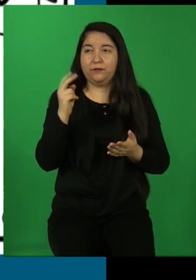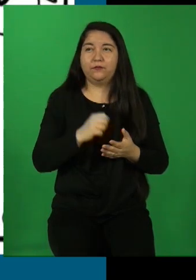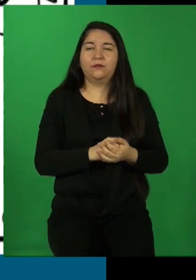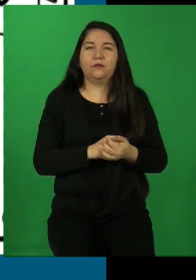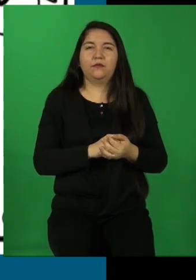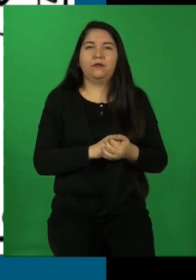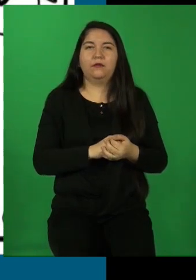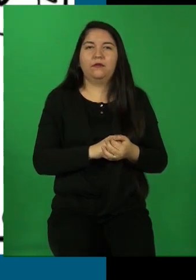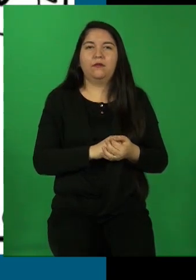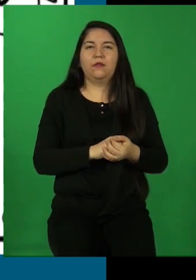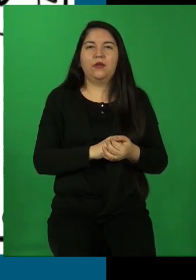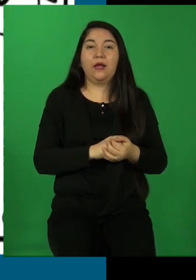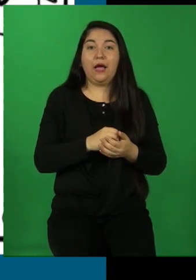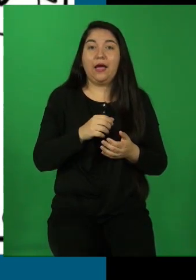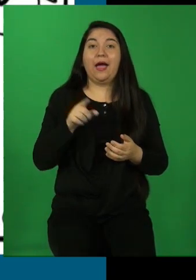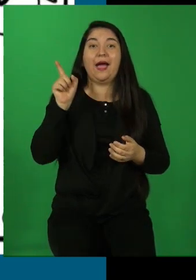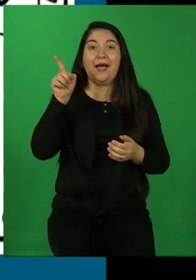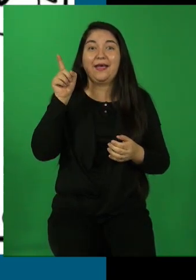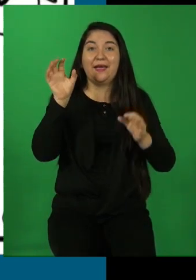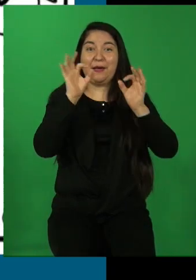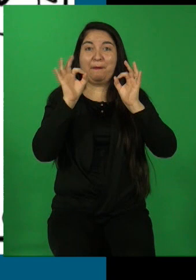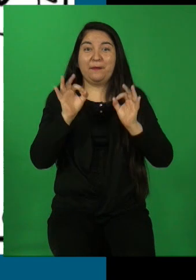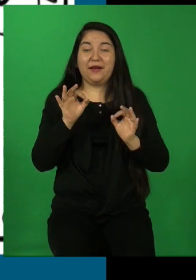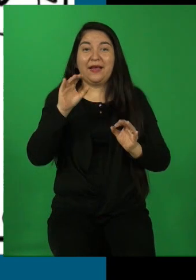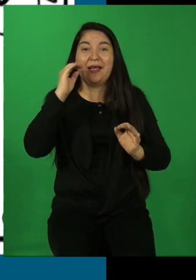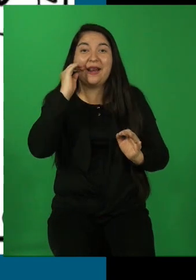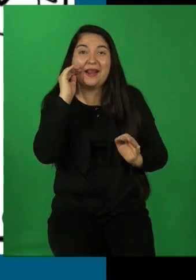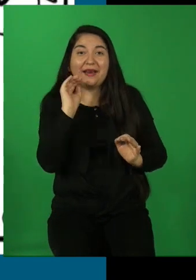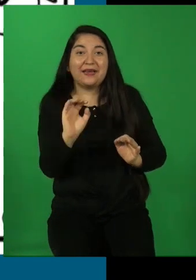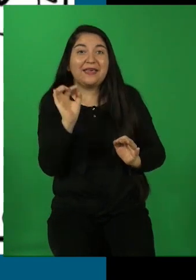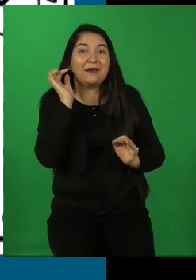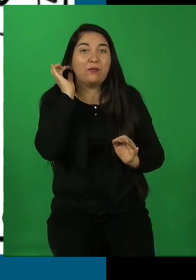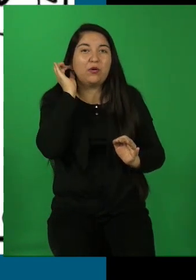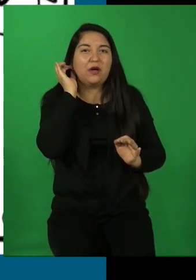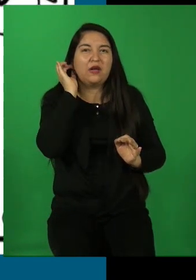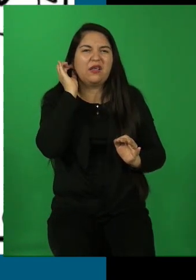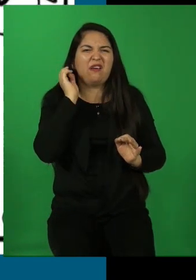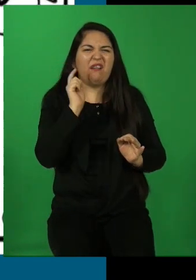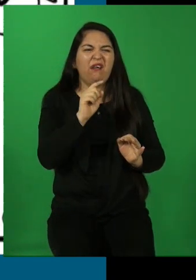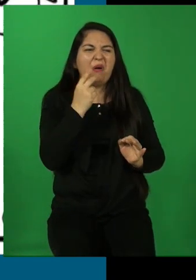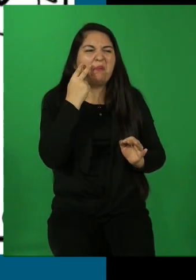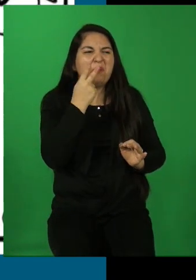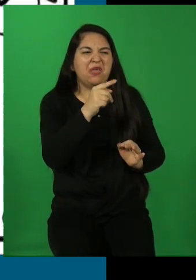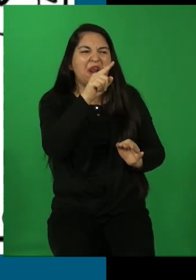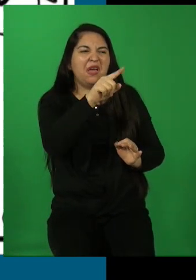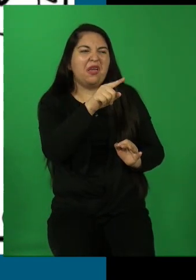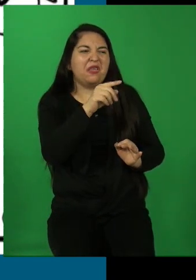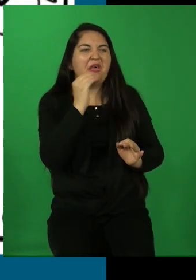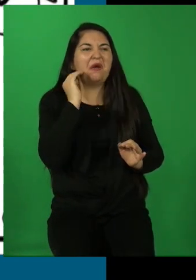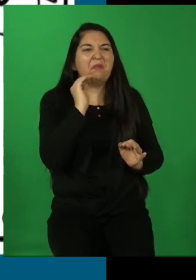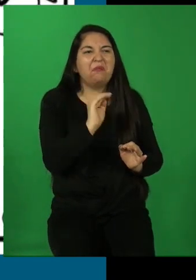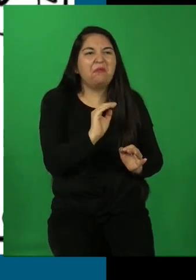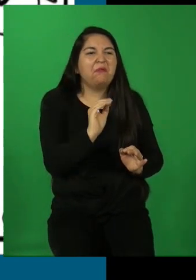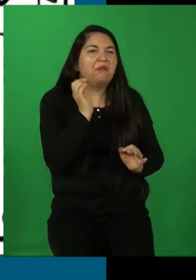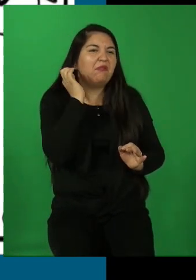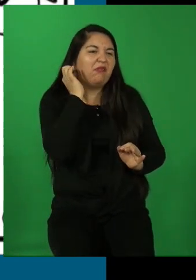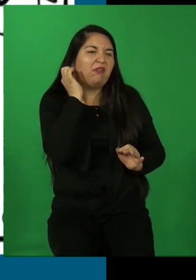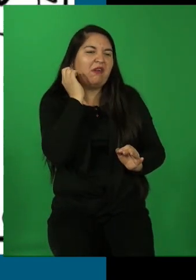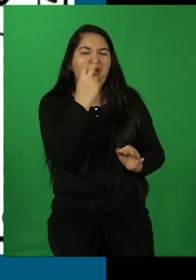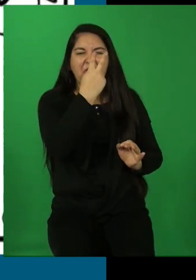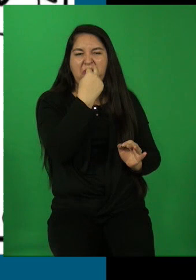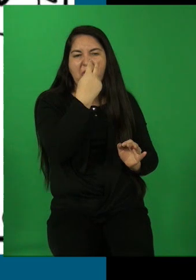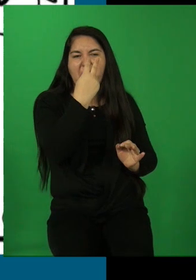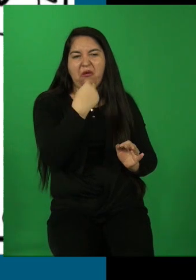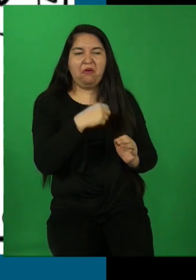vergüenza, como te mira la nena, va a pensar que sos un llorón. No es cierto, nena. Y ella le dice, no.